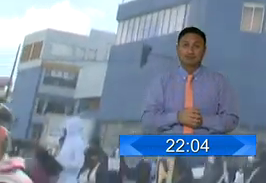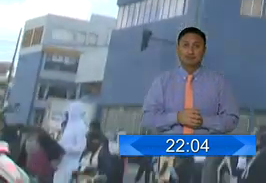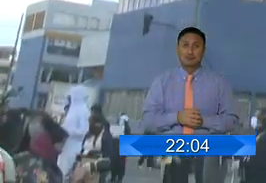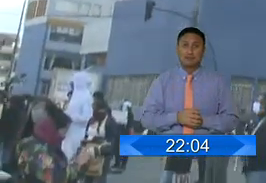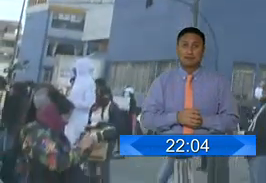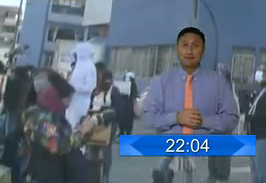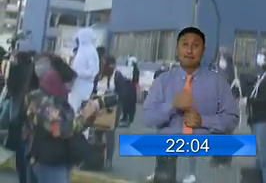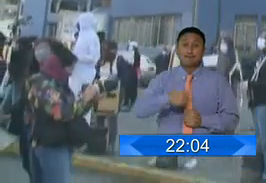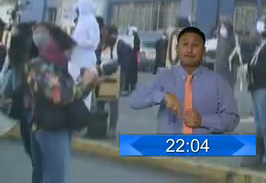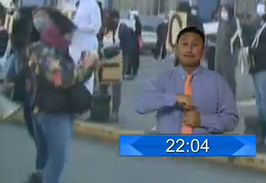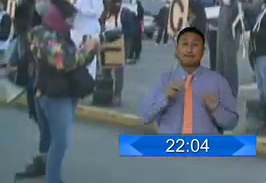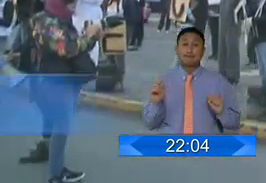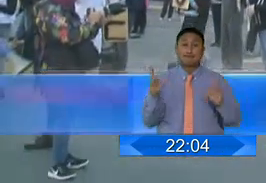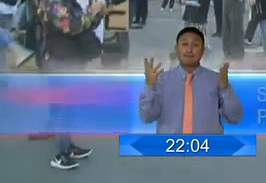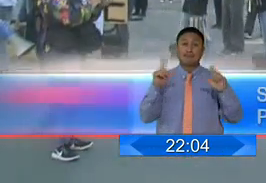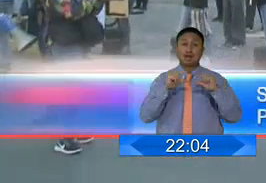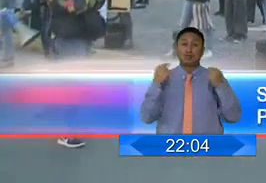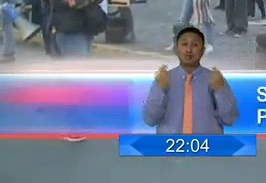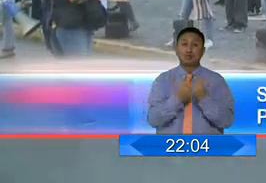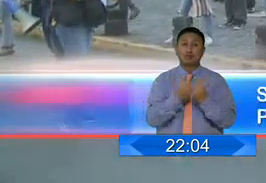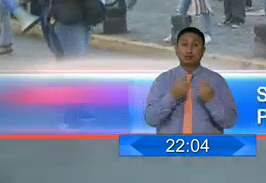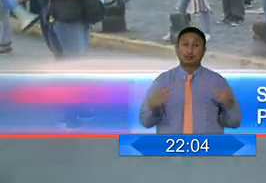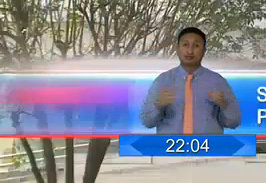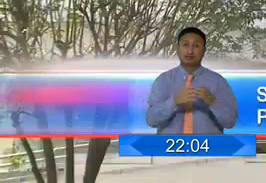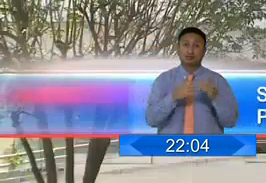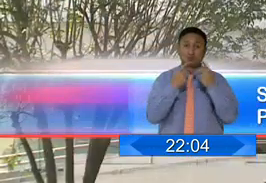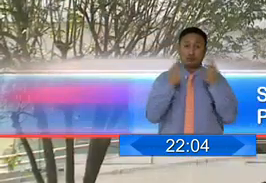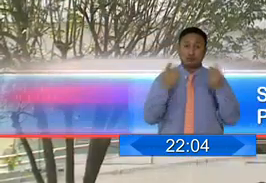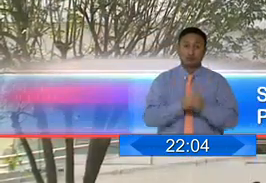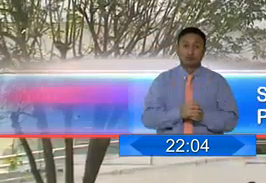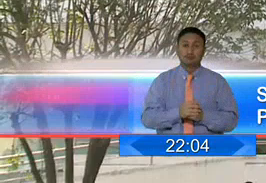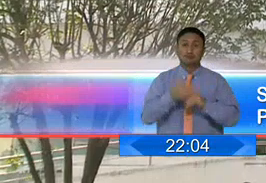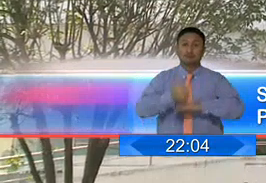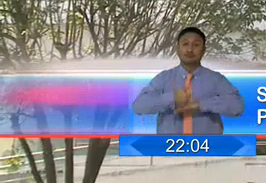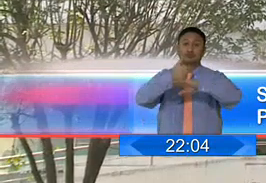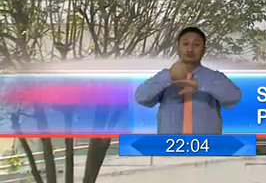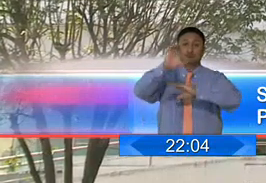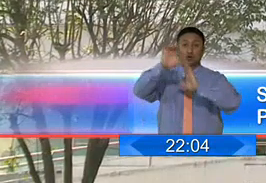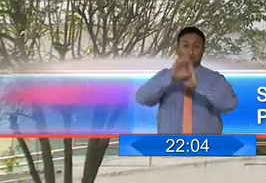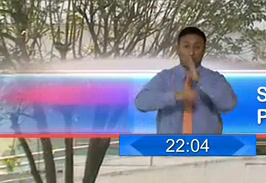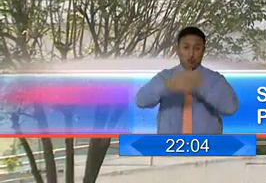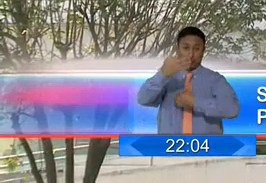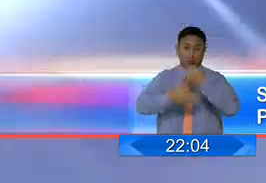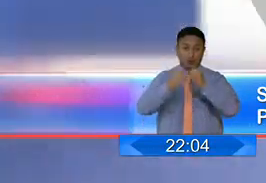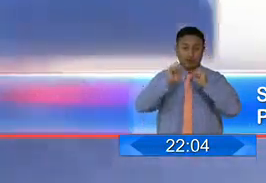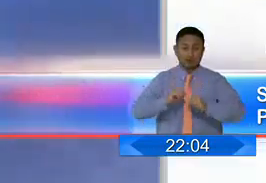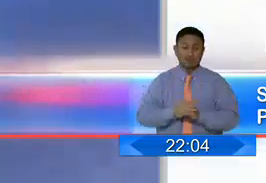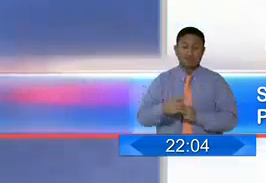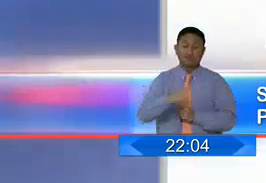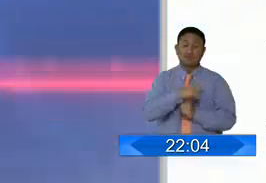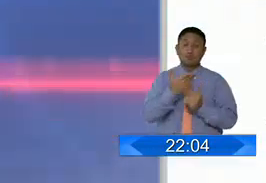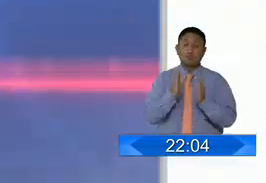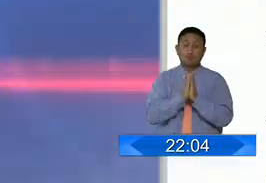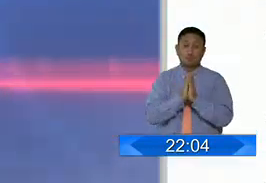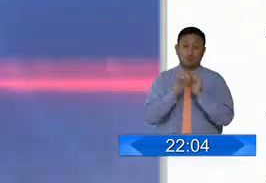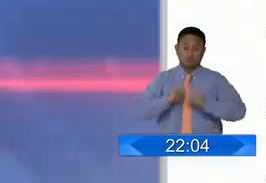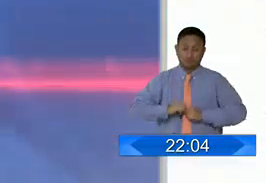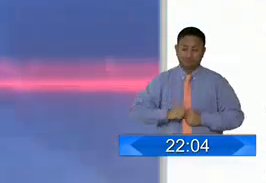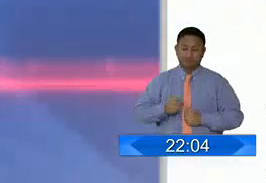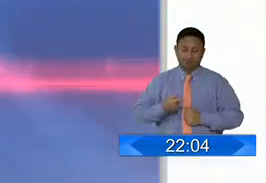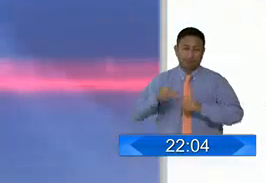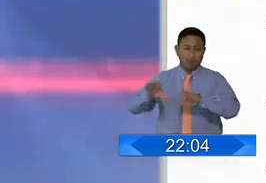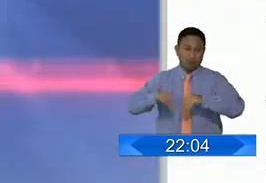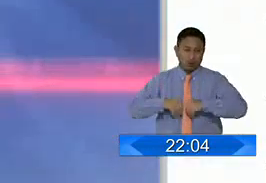celebración se vivieron en el colectivo Acción Jurídica Popular porque la Corte Constitucional acogió una acción presentada para evitarse de